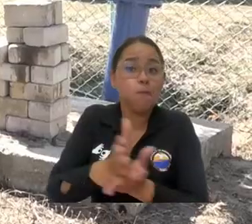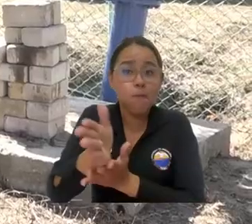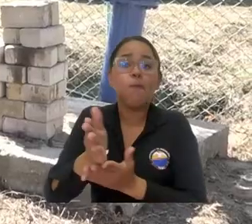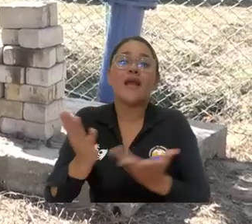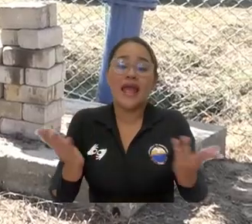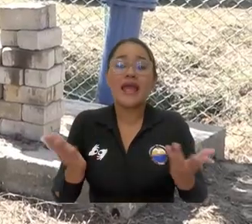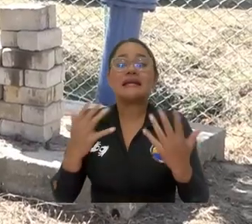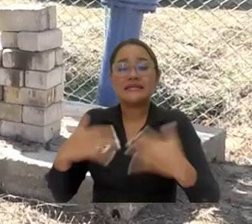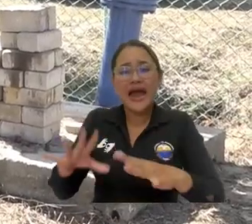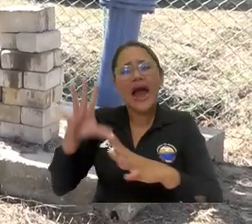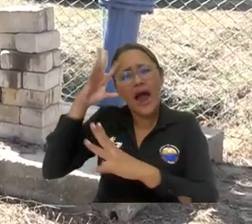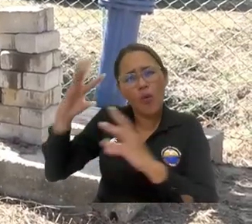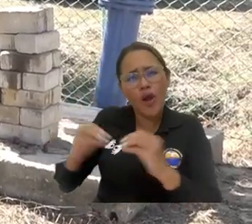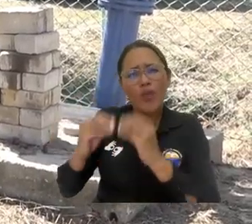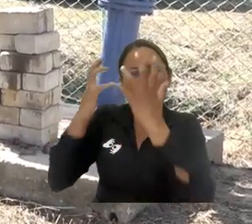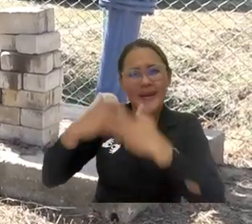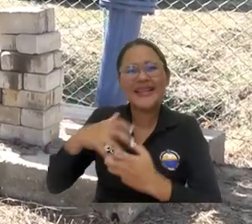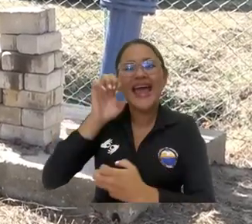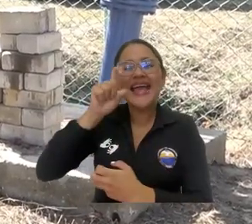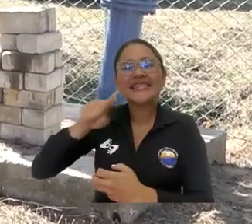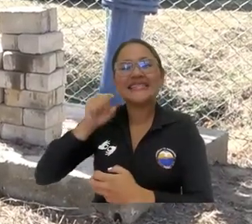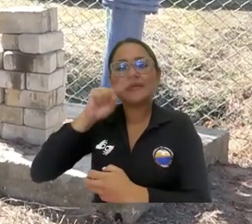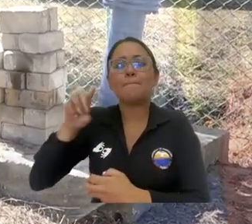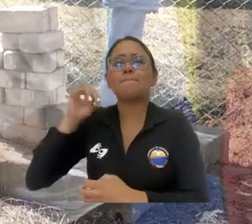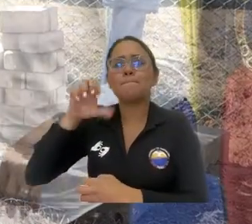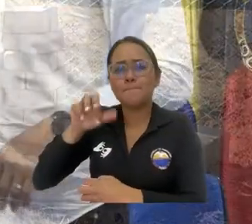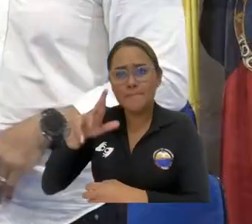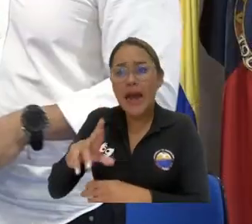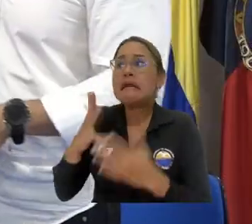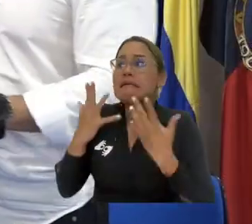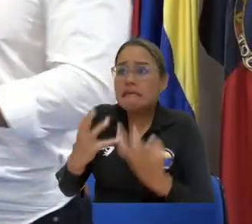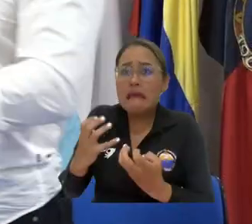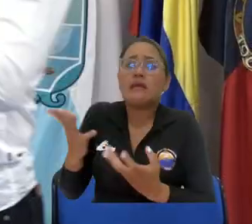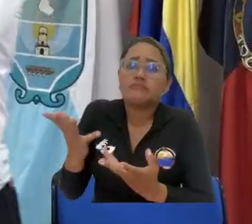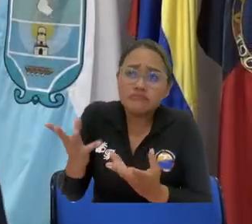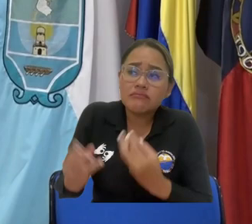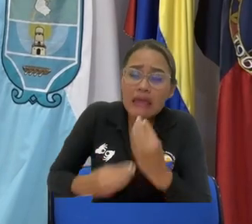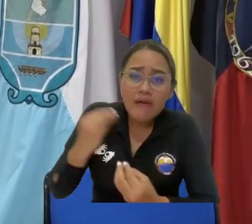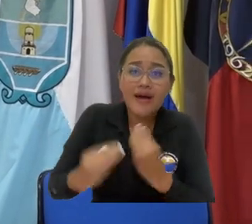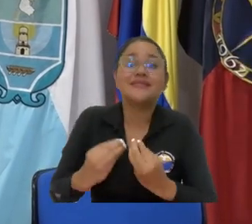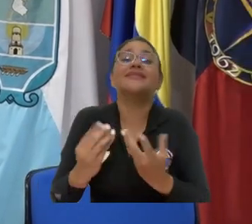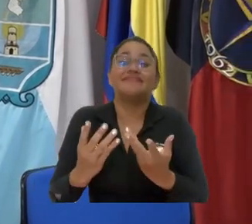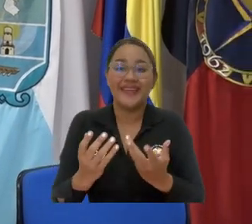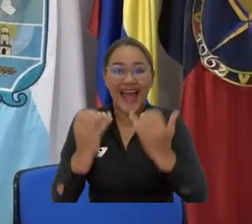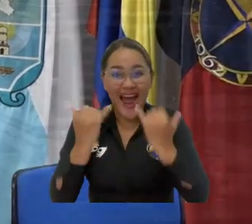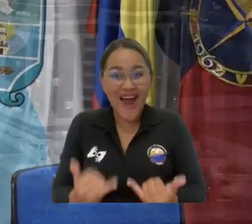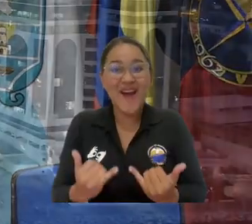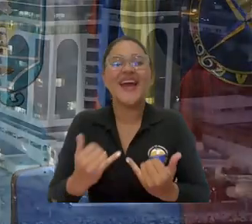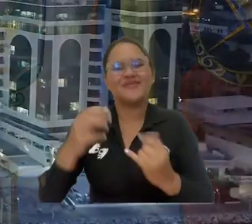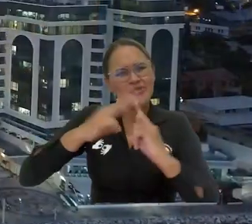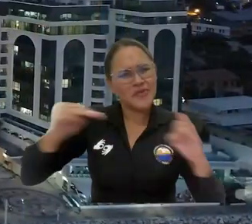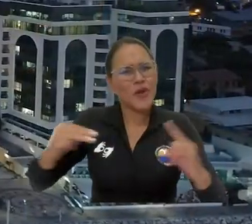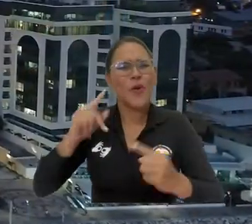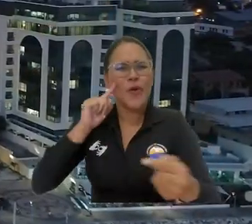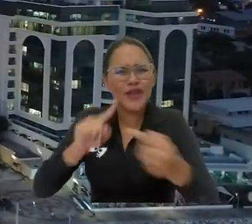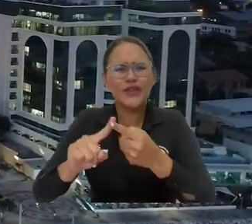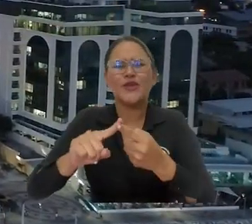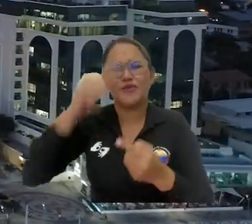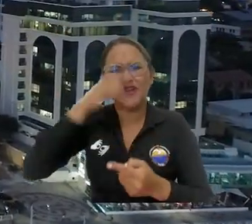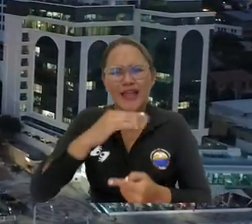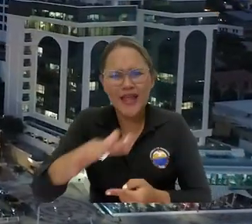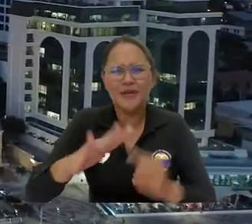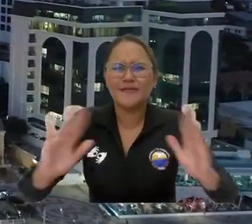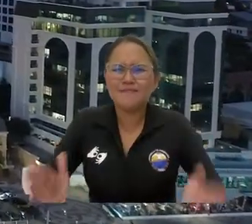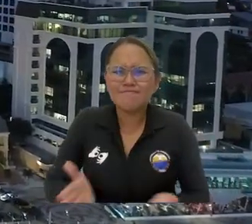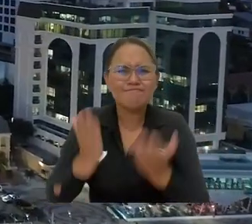ellos asumen los costos de energía adicionales, pues van a tener agua todos los días. Una vez más, la Universidad está dispuesta y comprometida para construir la ciudad